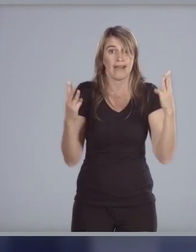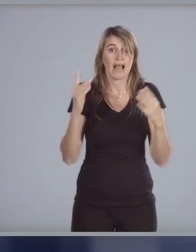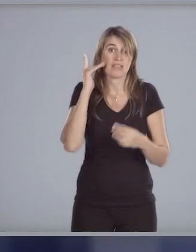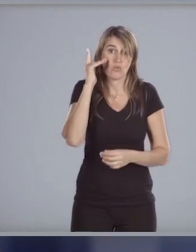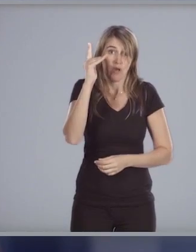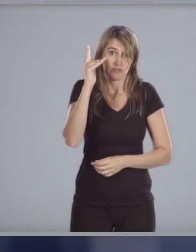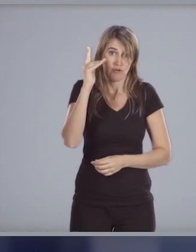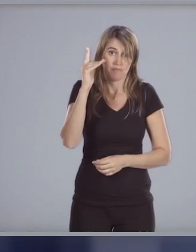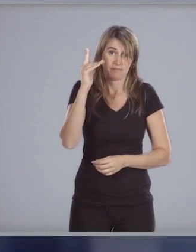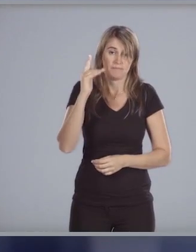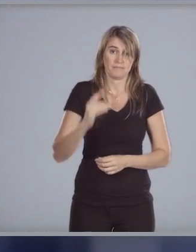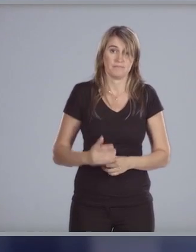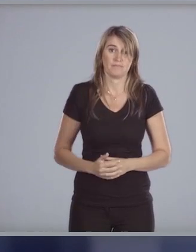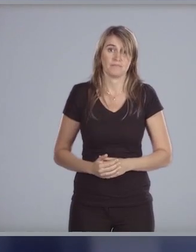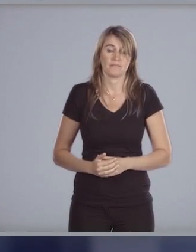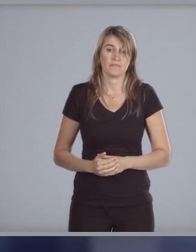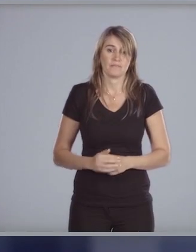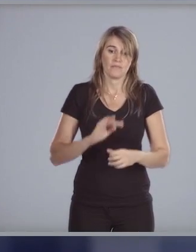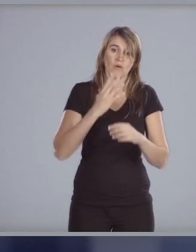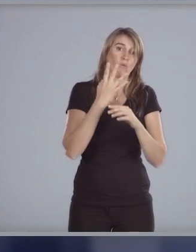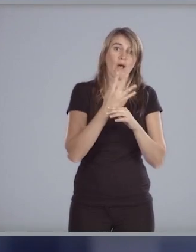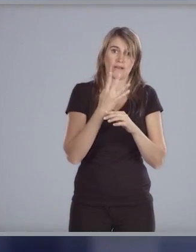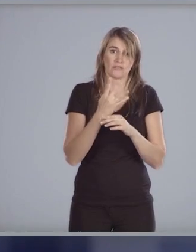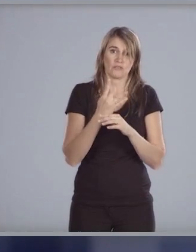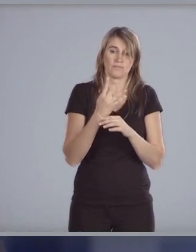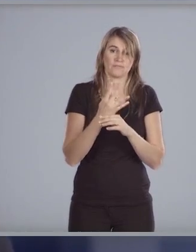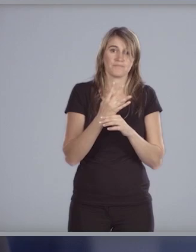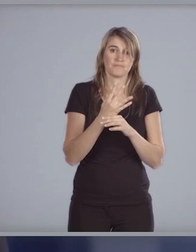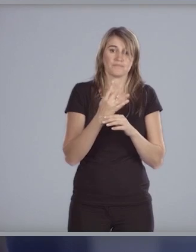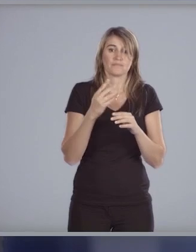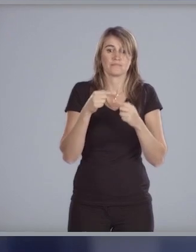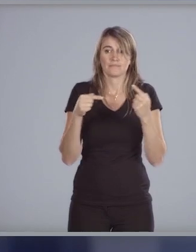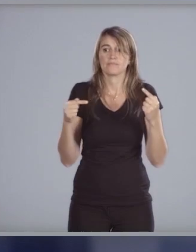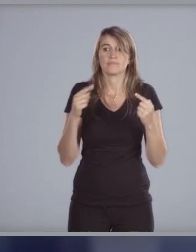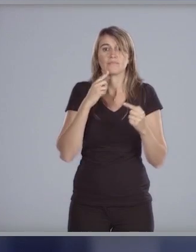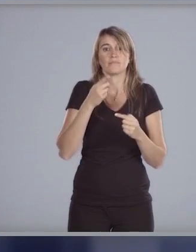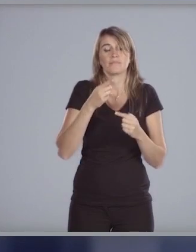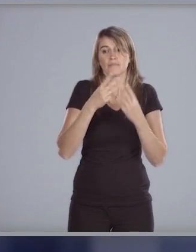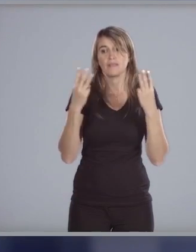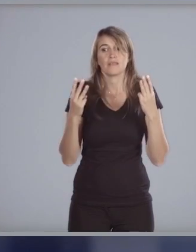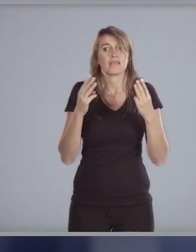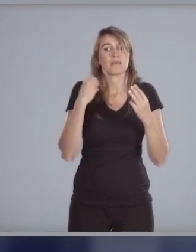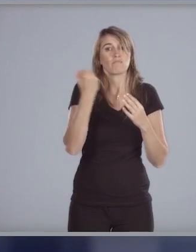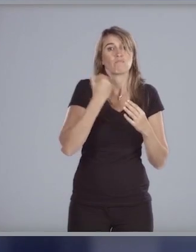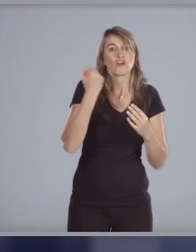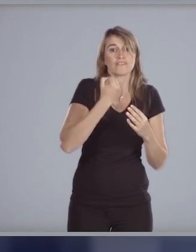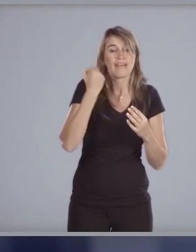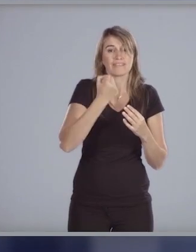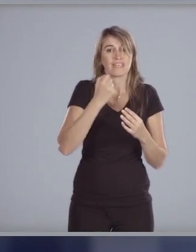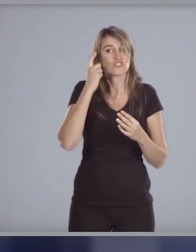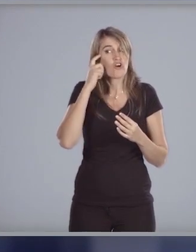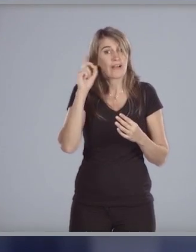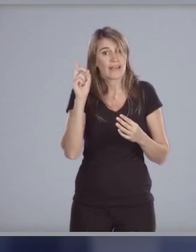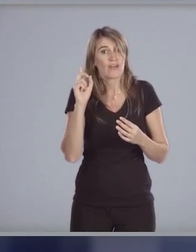sistema educativo cuarto soy médico como ustedes saben y por tanto creo